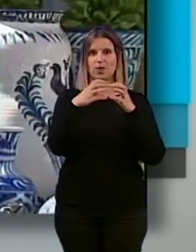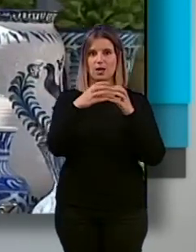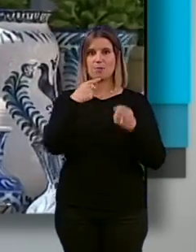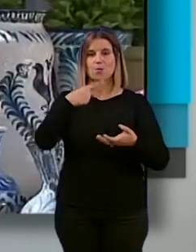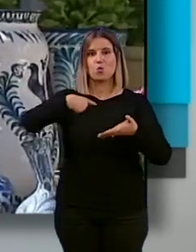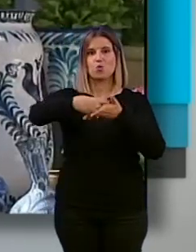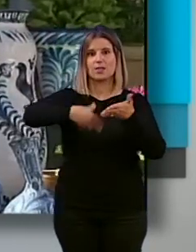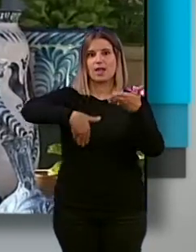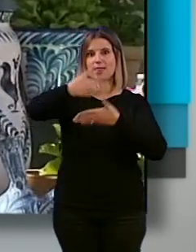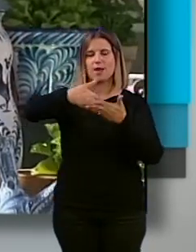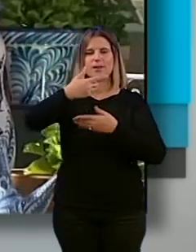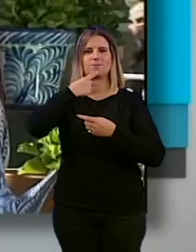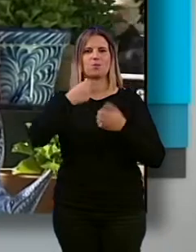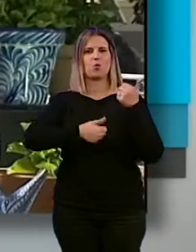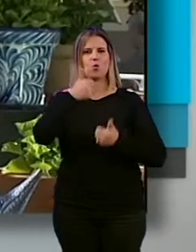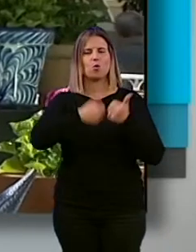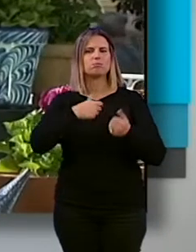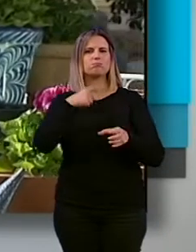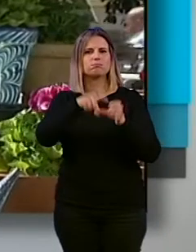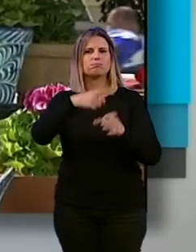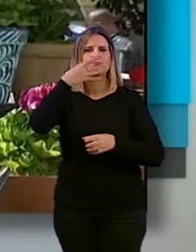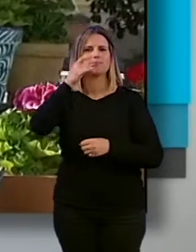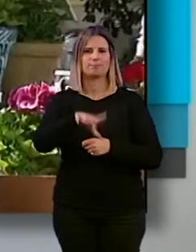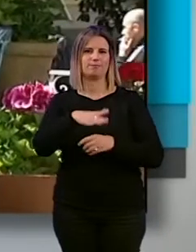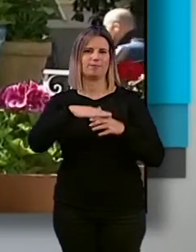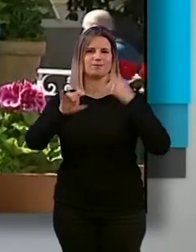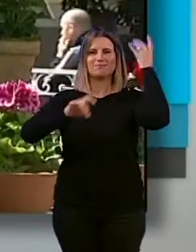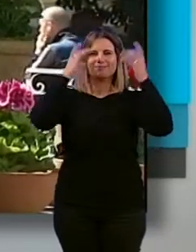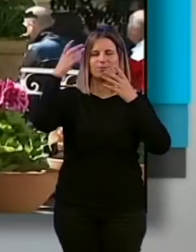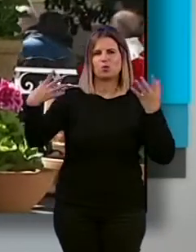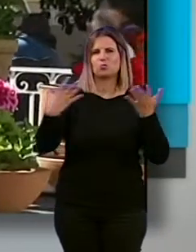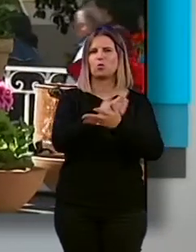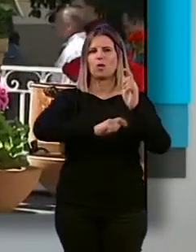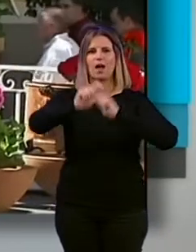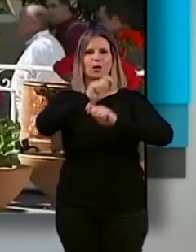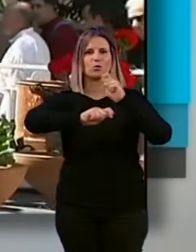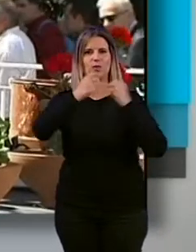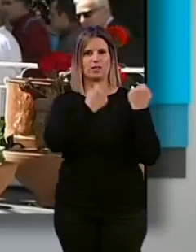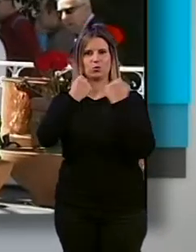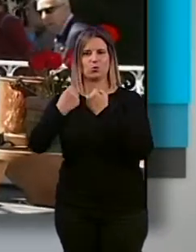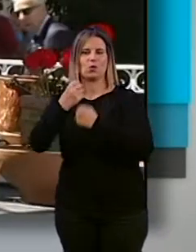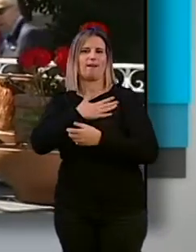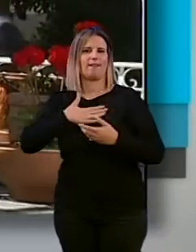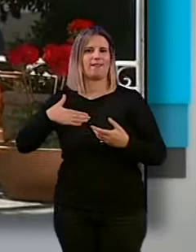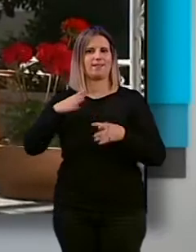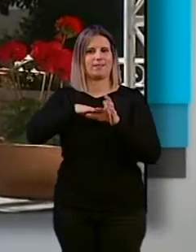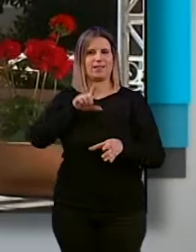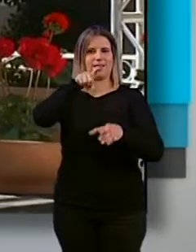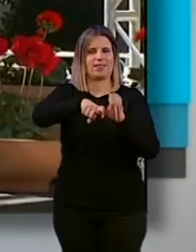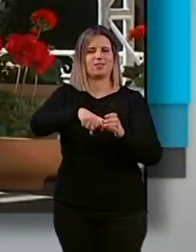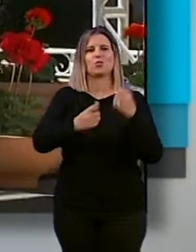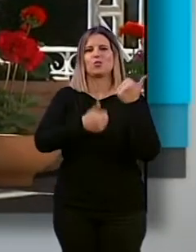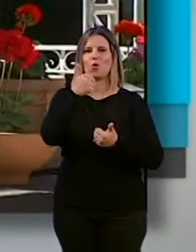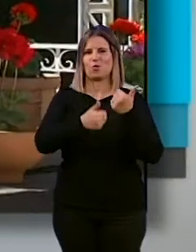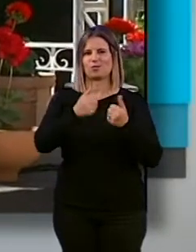en una nota de prensa, en el concurso podrán participar con sus creaciones todas aquellas asociaciones e instituciones que deseen formar parte de